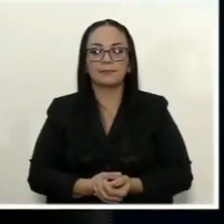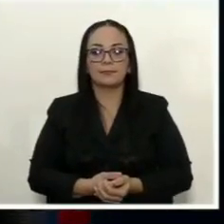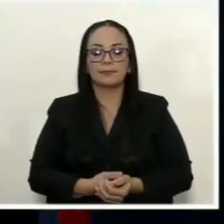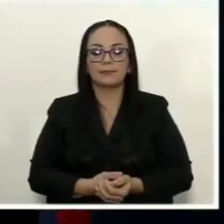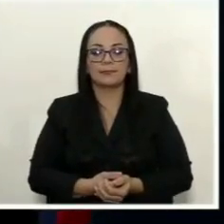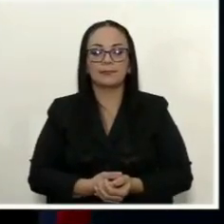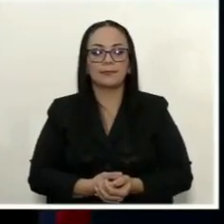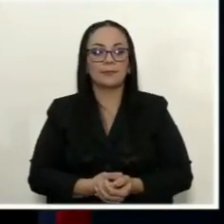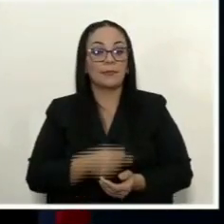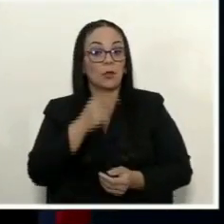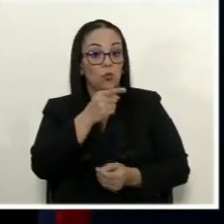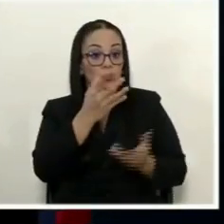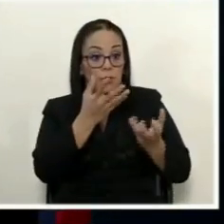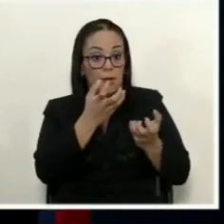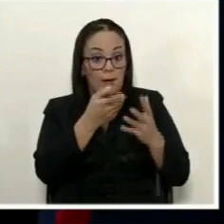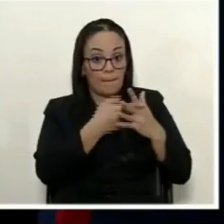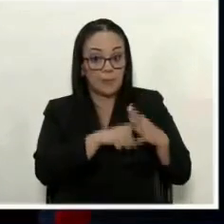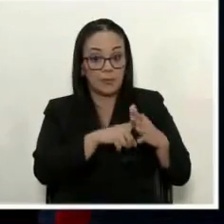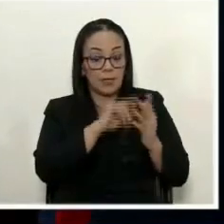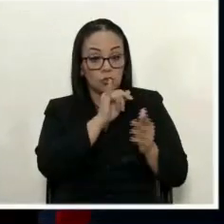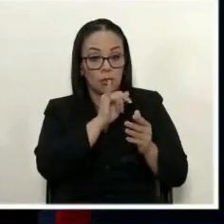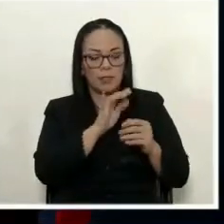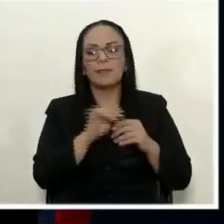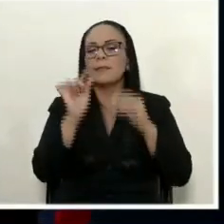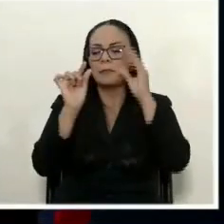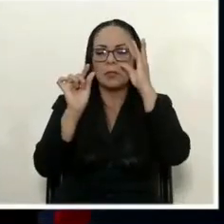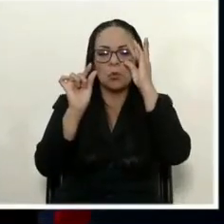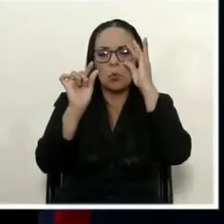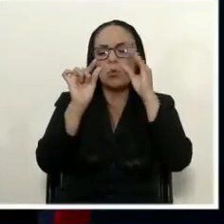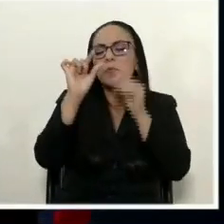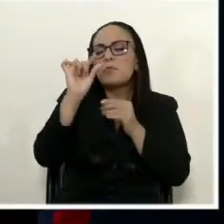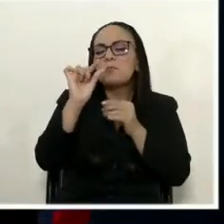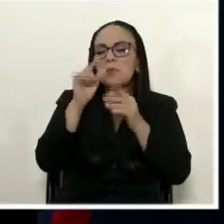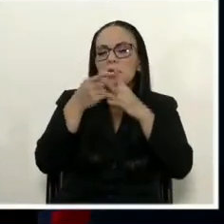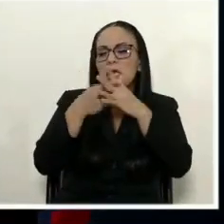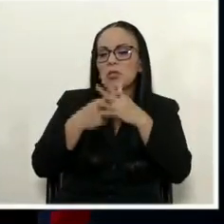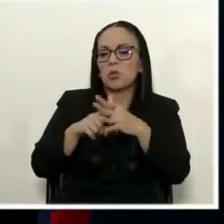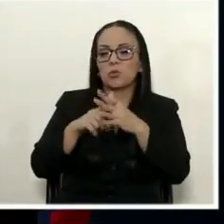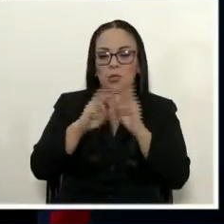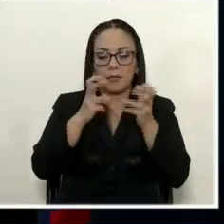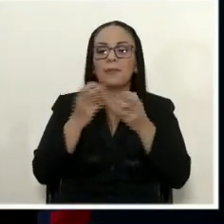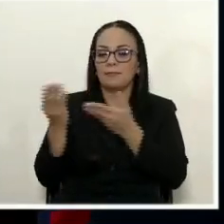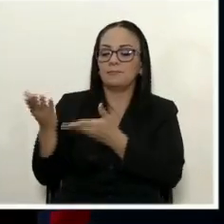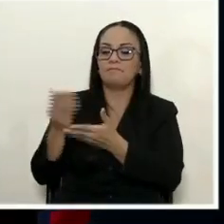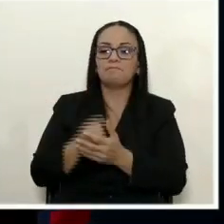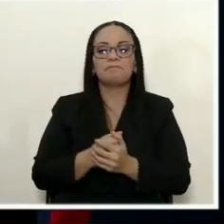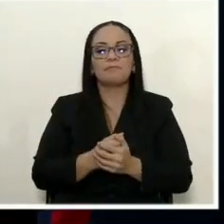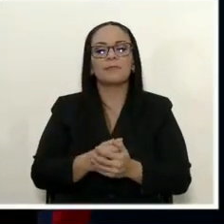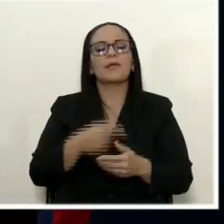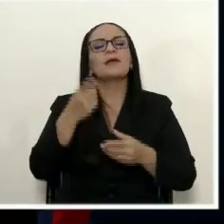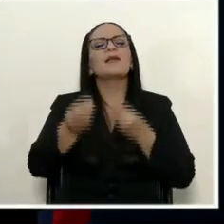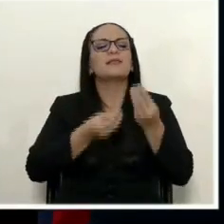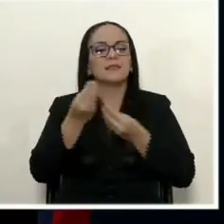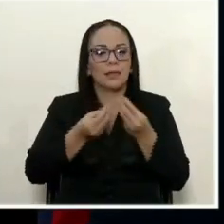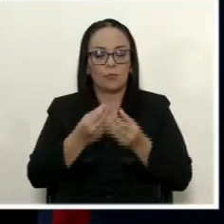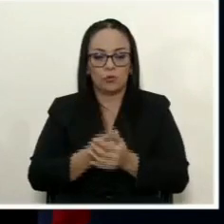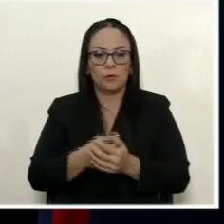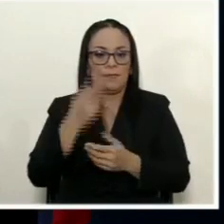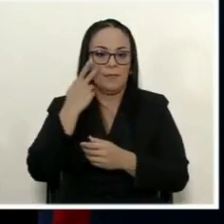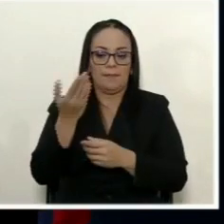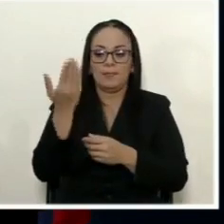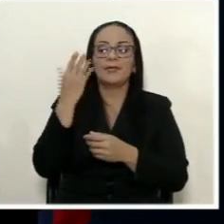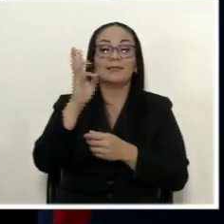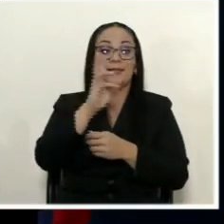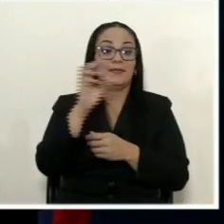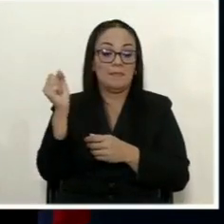Usted quiere empezar, doña Yorleni, pero déjeme nada más darle una pequeña introducción a este tema. Claro. ¿En qué estamos? Hace seis